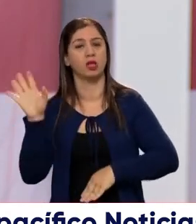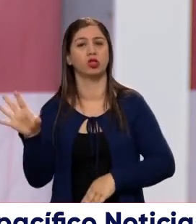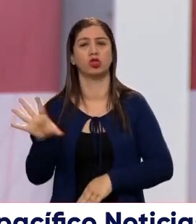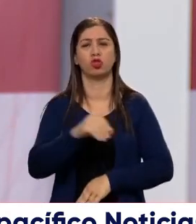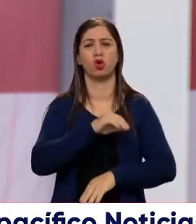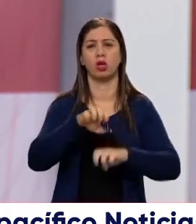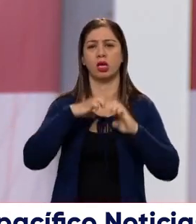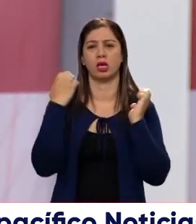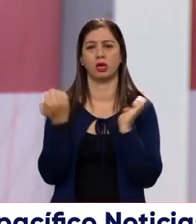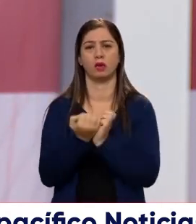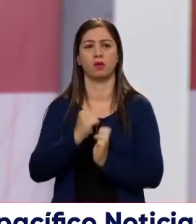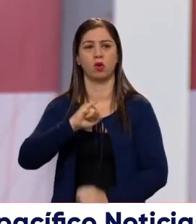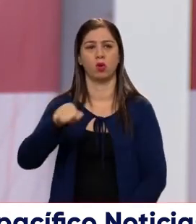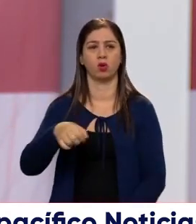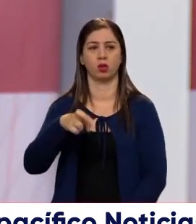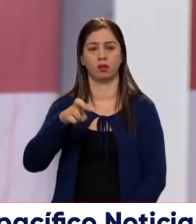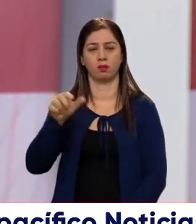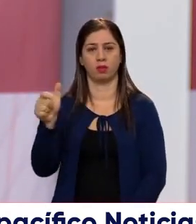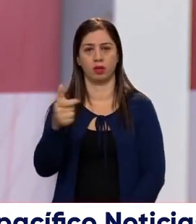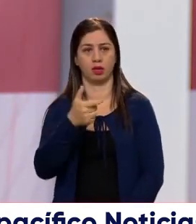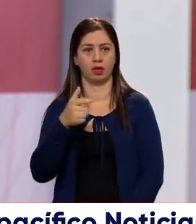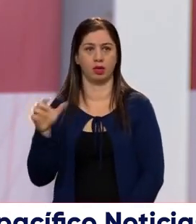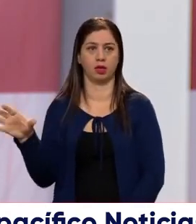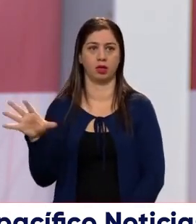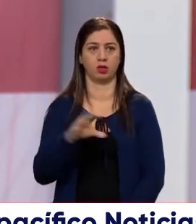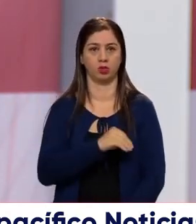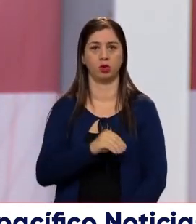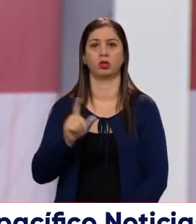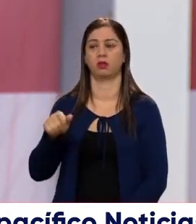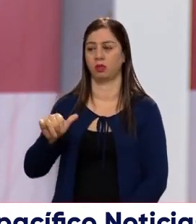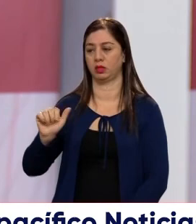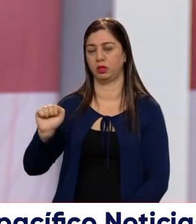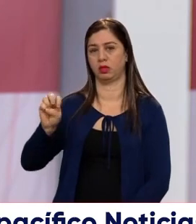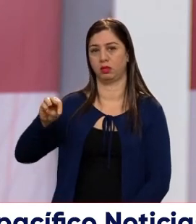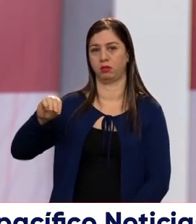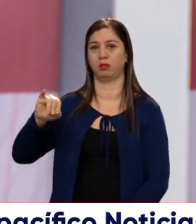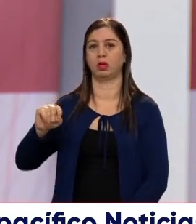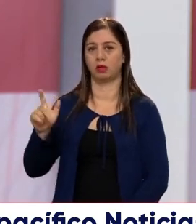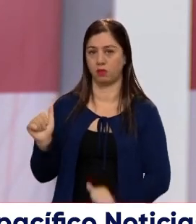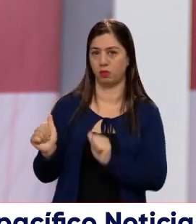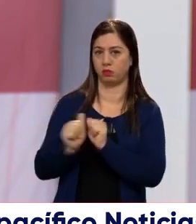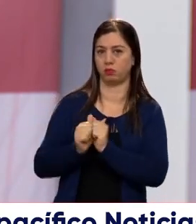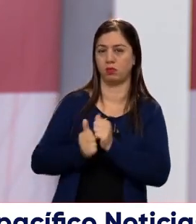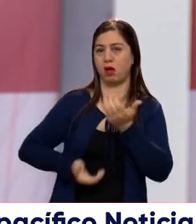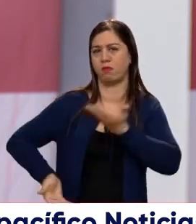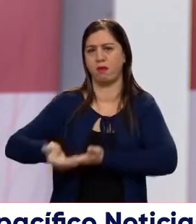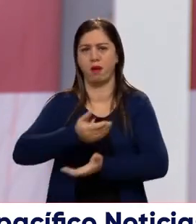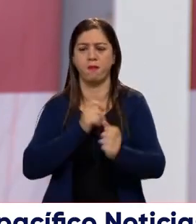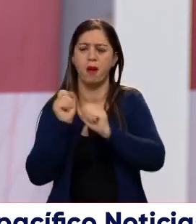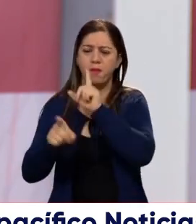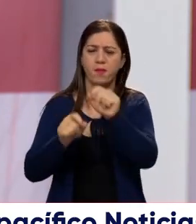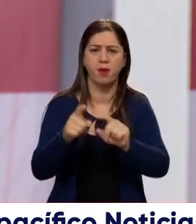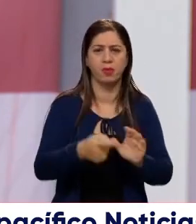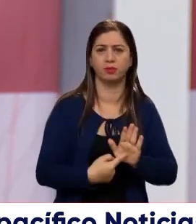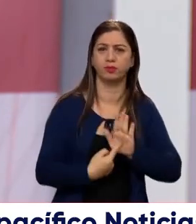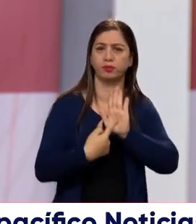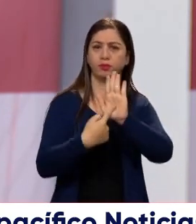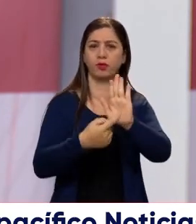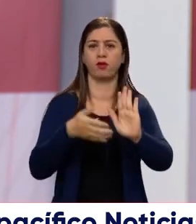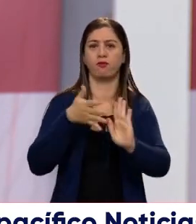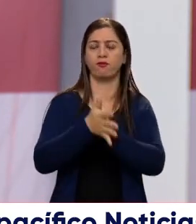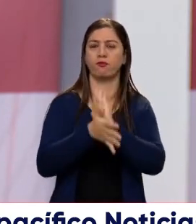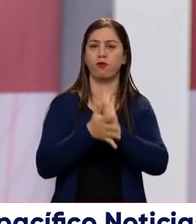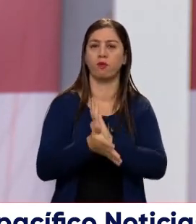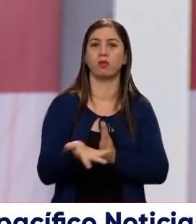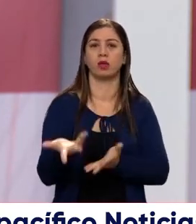todo el equipo técnico de JPG, y al equipo técnico de Yamil, que son los que nos acompañan en campo, recogiendo la información, que ustedes, los ciudadanos,